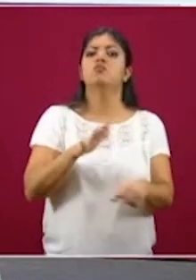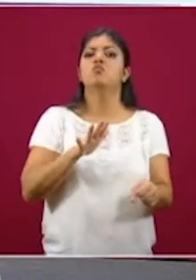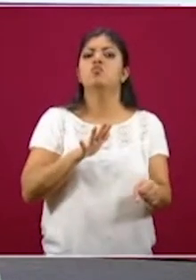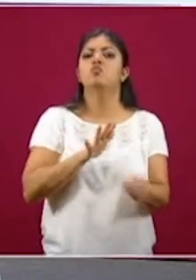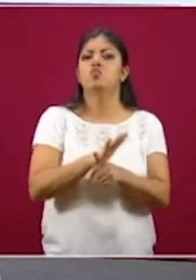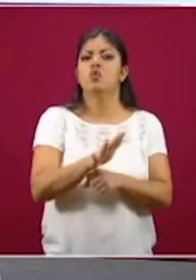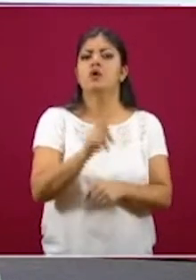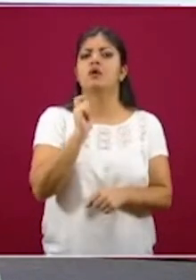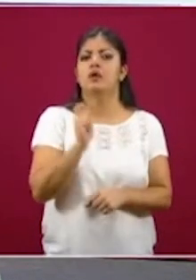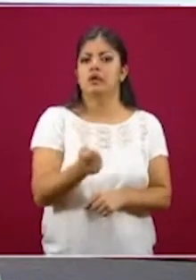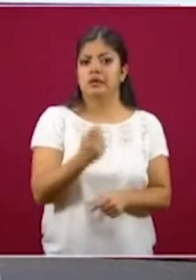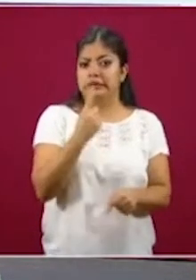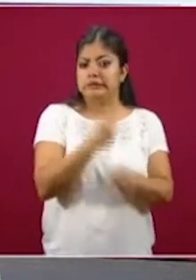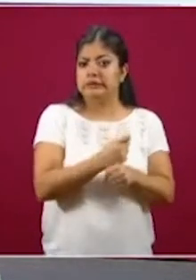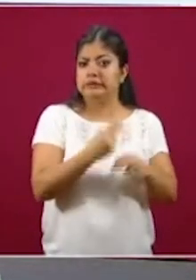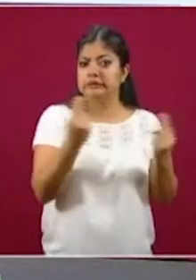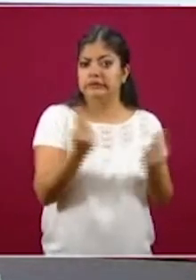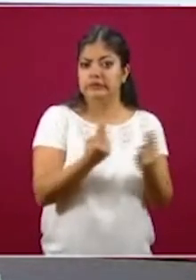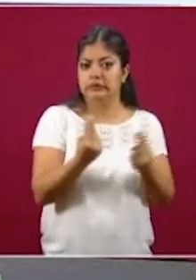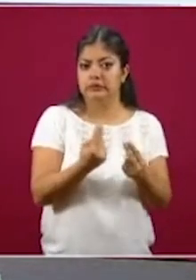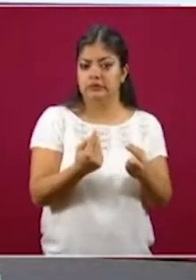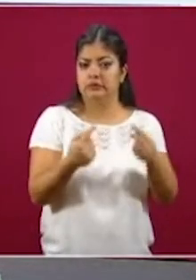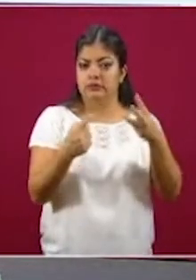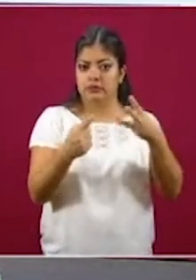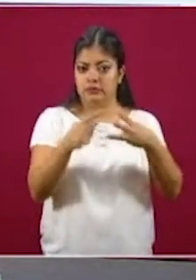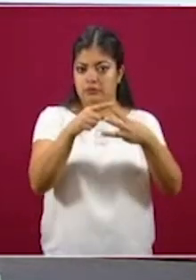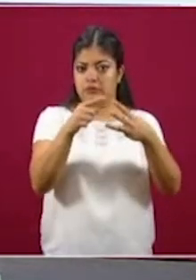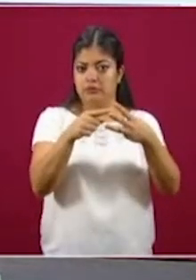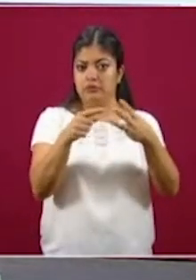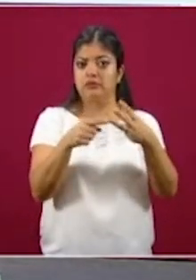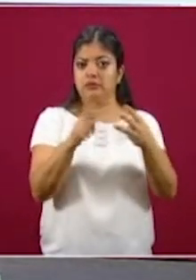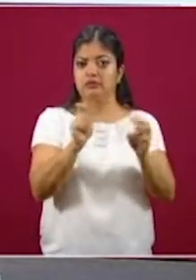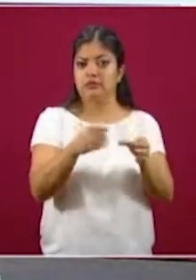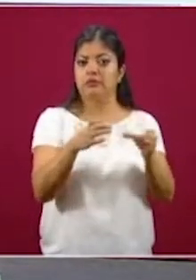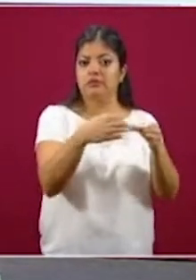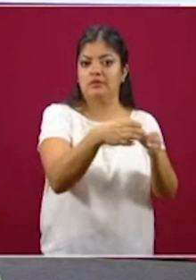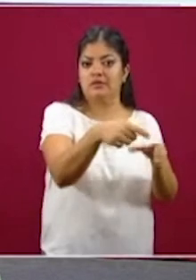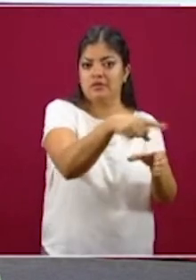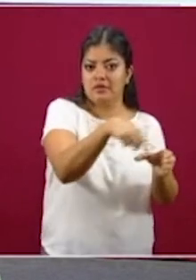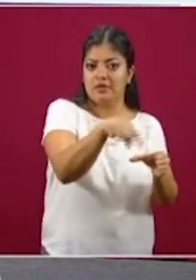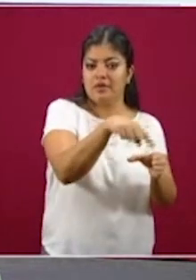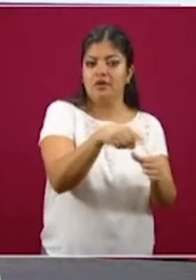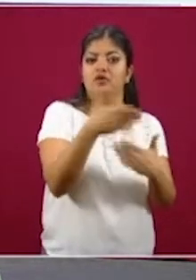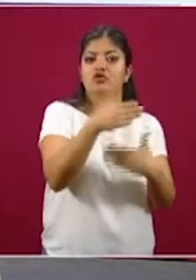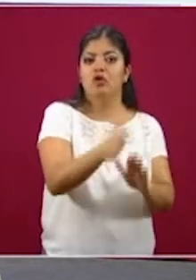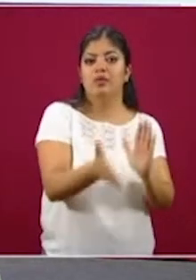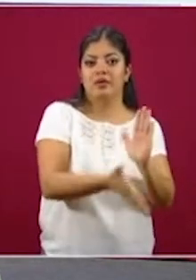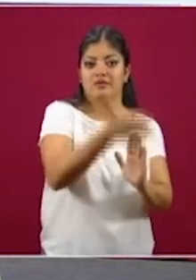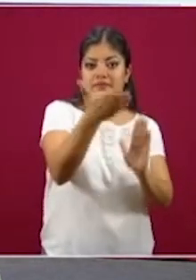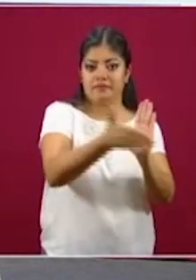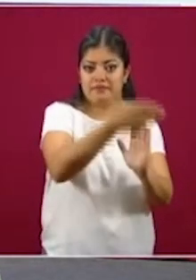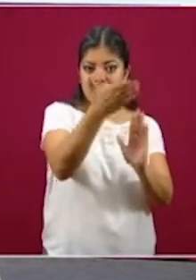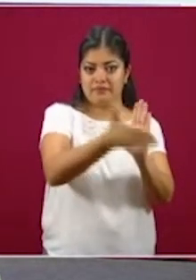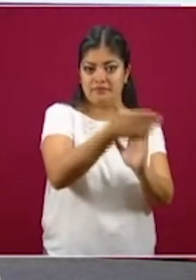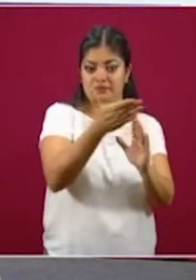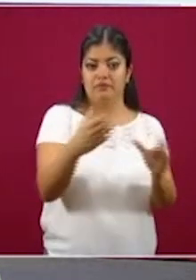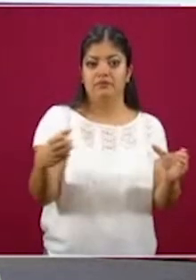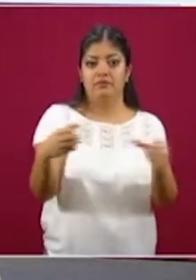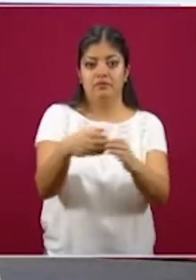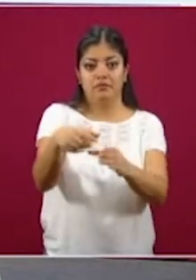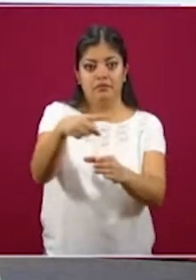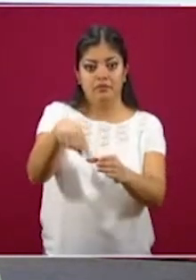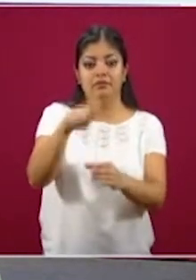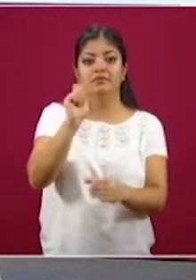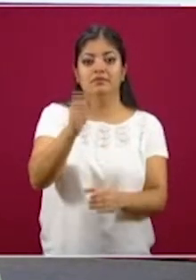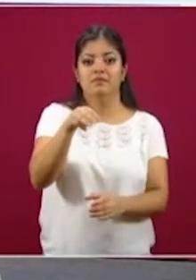actividades esenciales tres nuevos sectores, el sector de la construcción, el sector